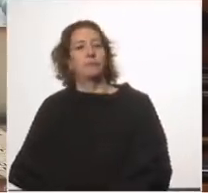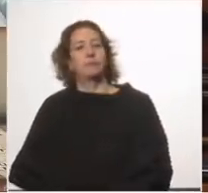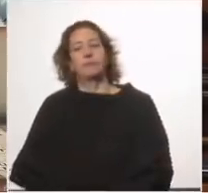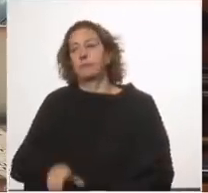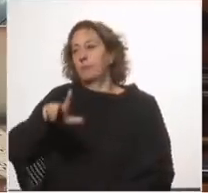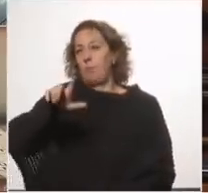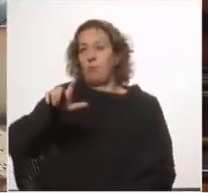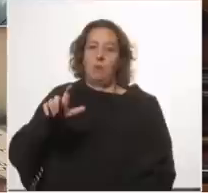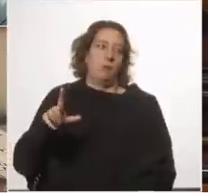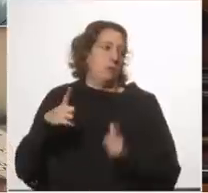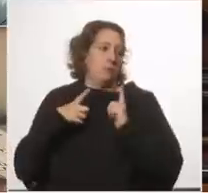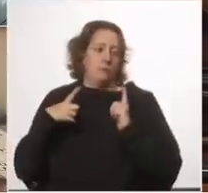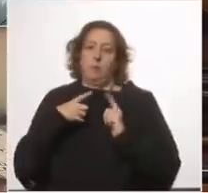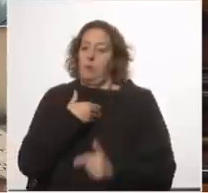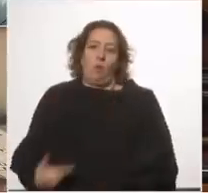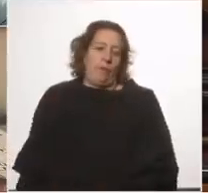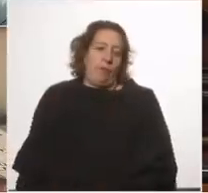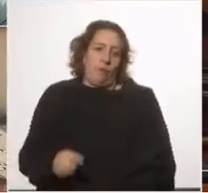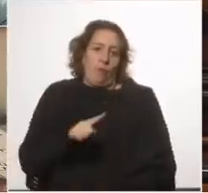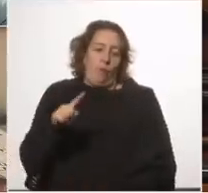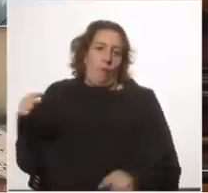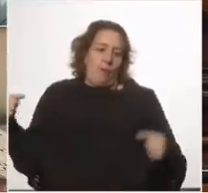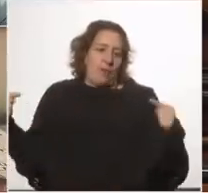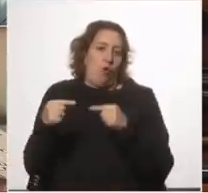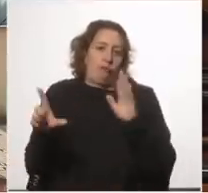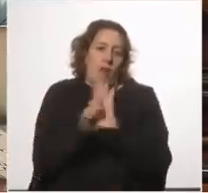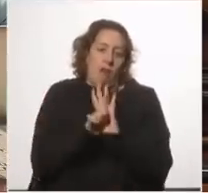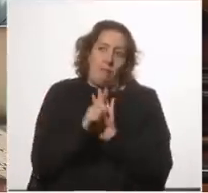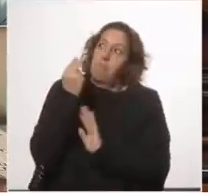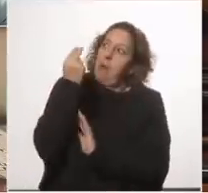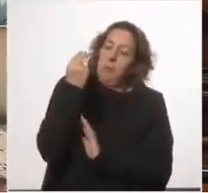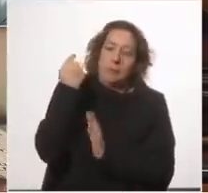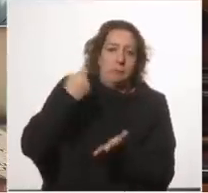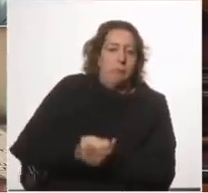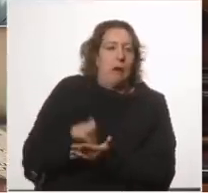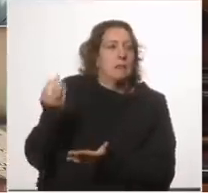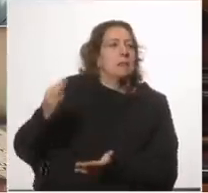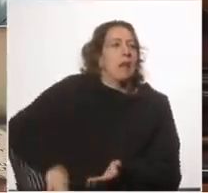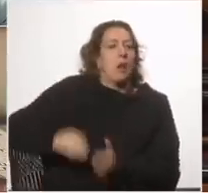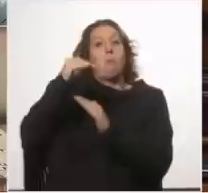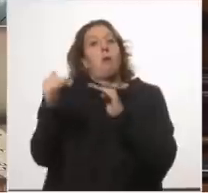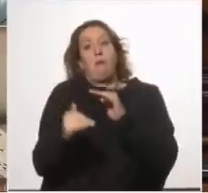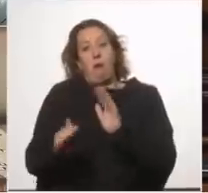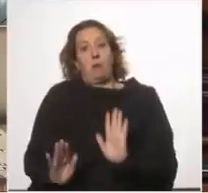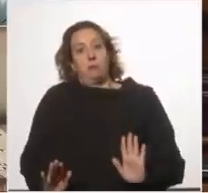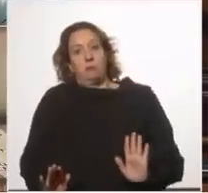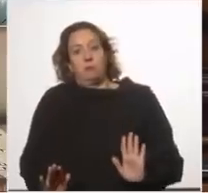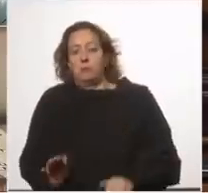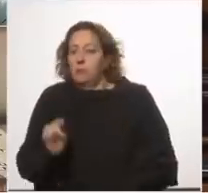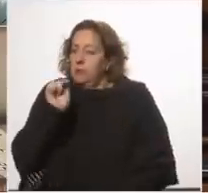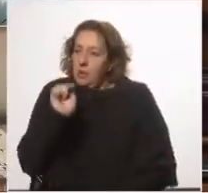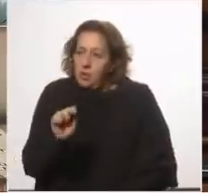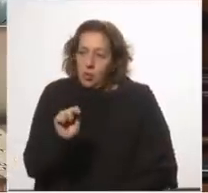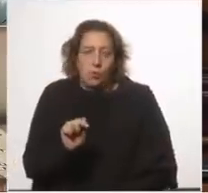Obviamente esperemos que el gobierno no cometa la ilegalidad de permitir pagar salarios por debajo del laudo, porque sería